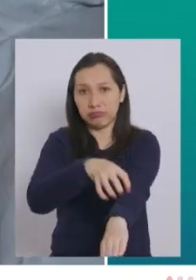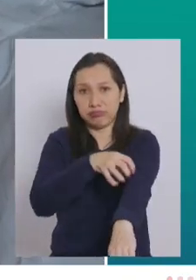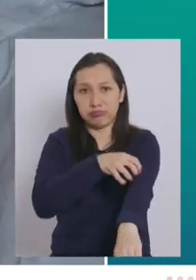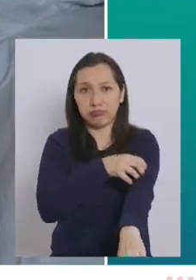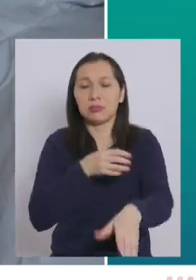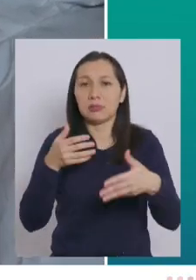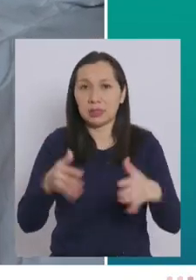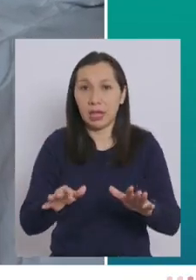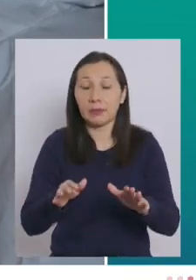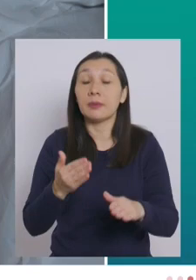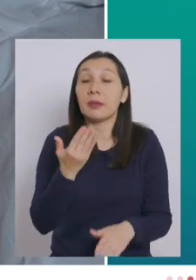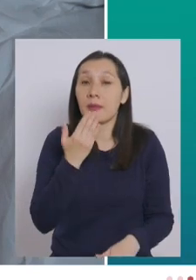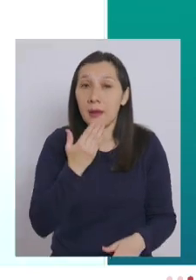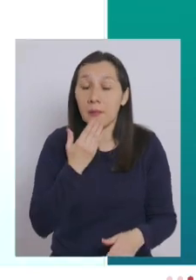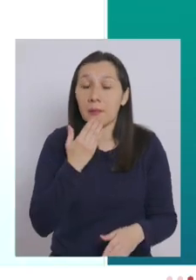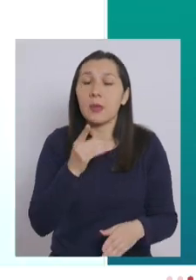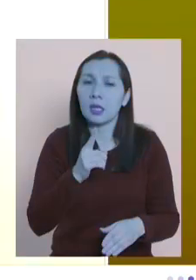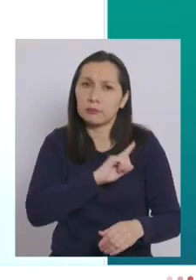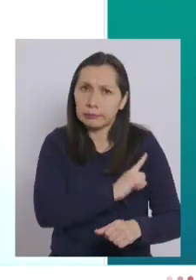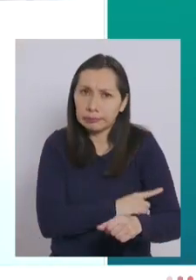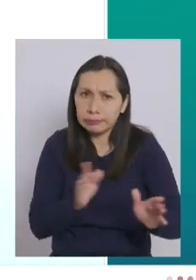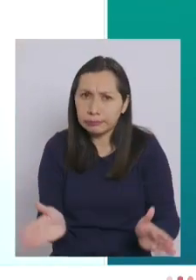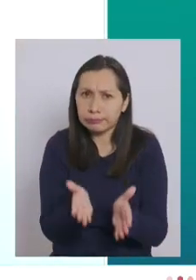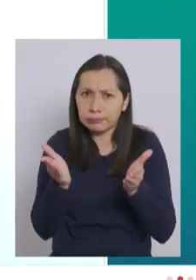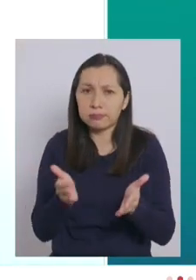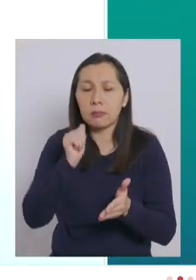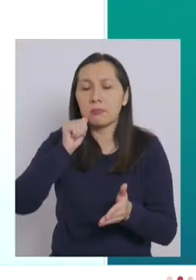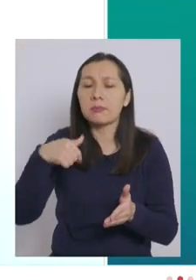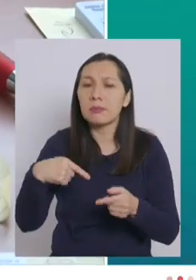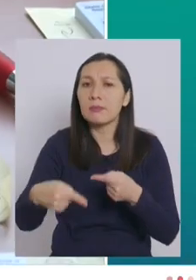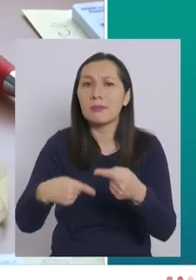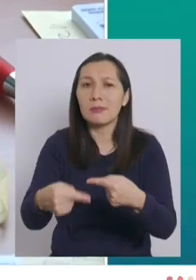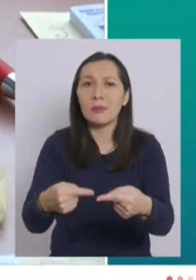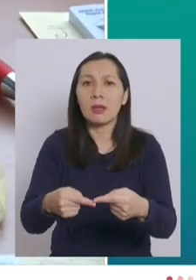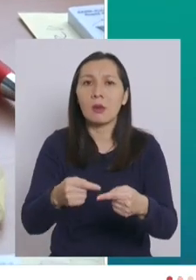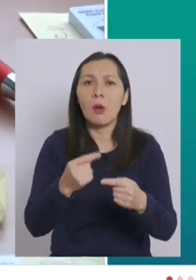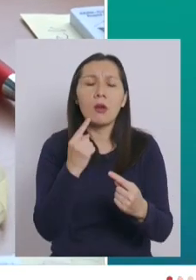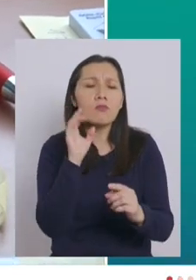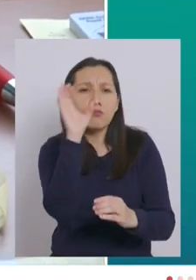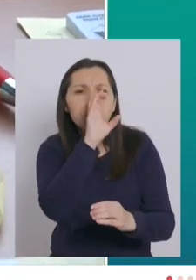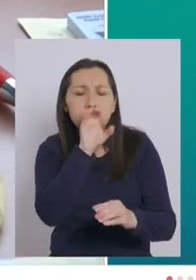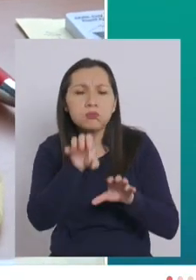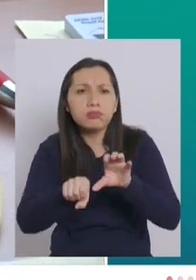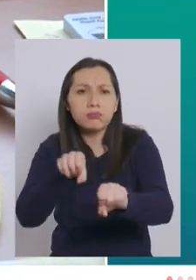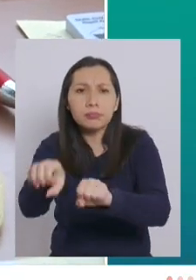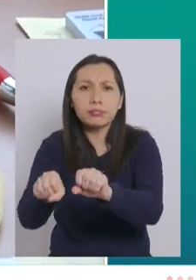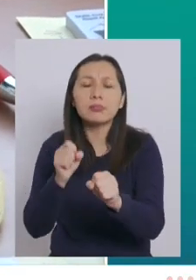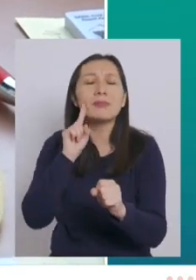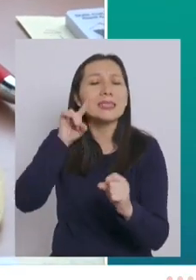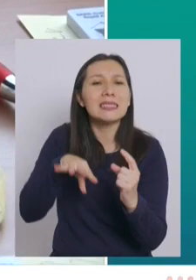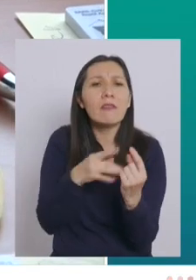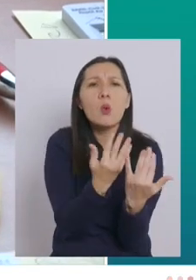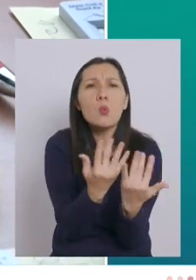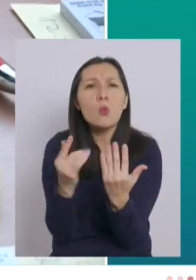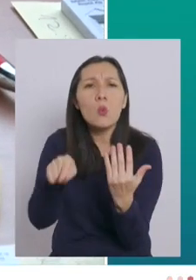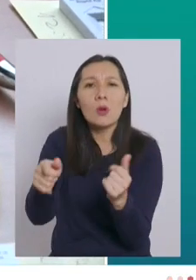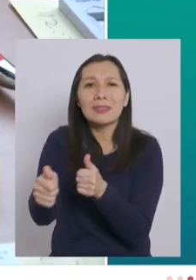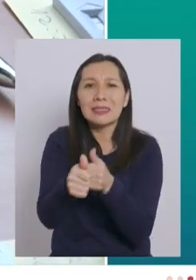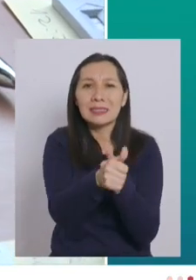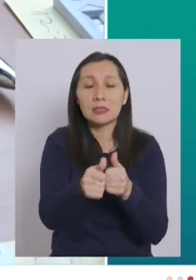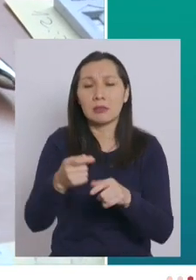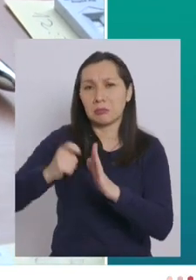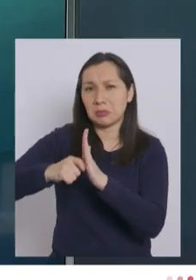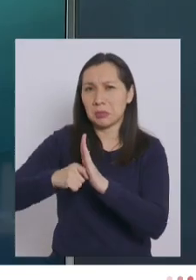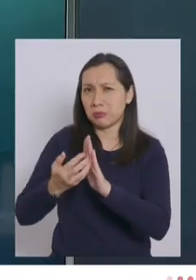país. También estamos fortaleciendo cada día más la estrategia de trazabilidad. Hoy día, desde hace varios